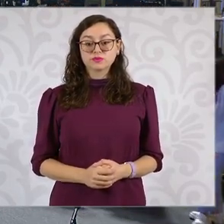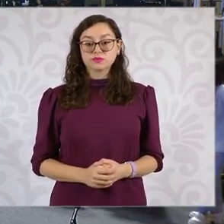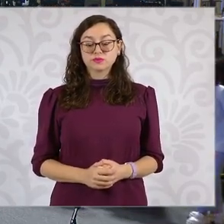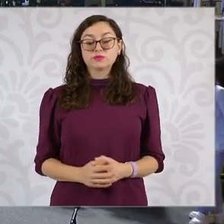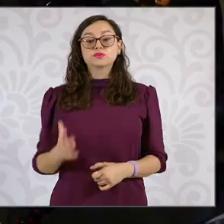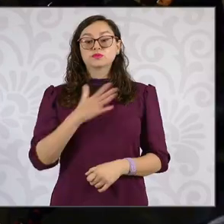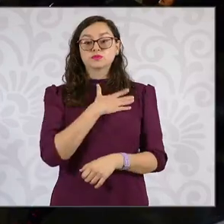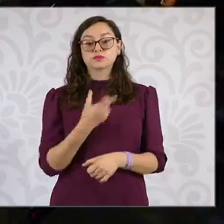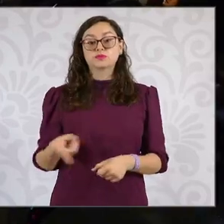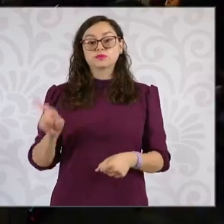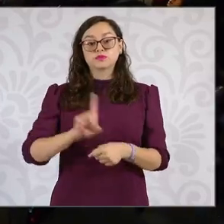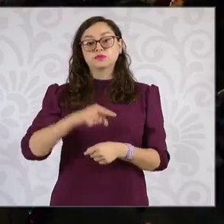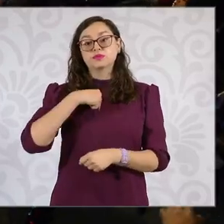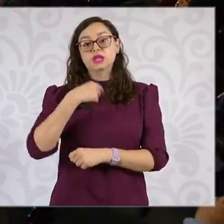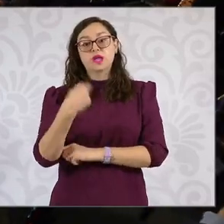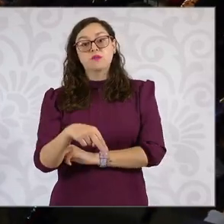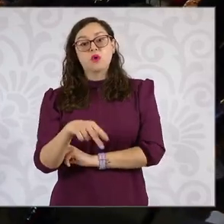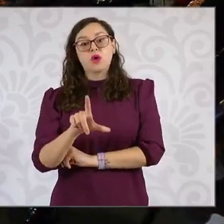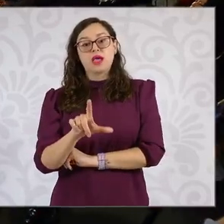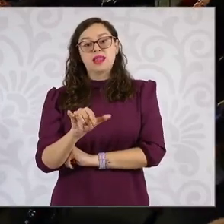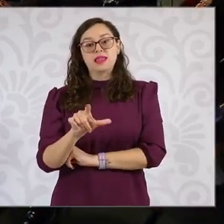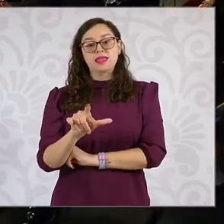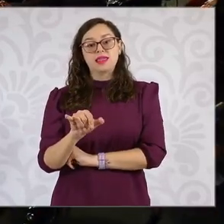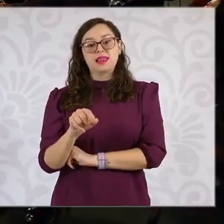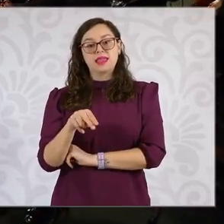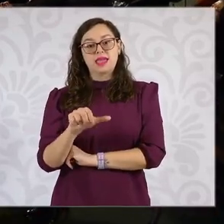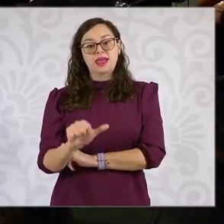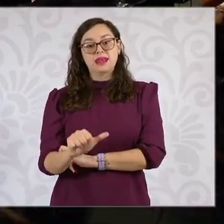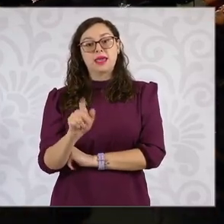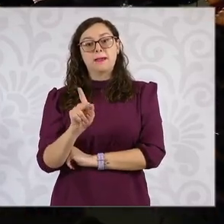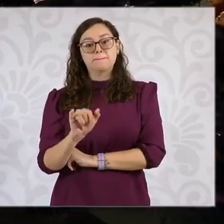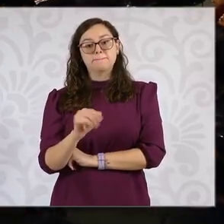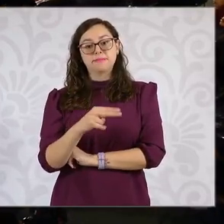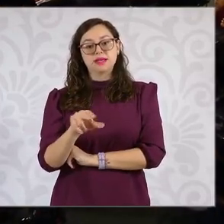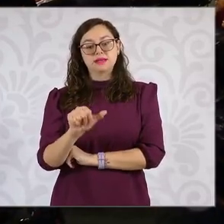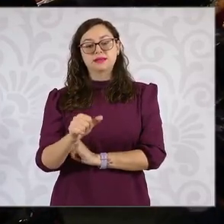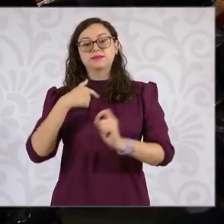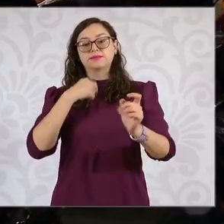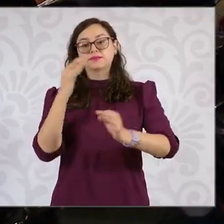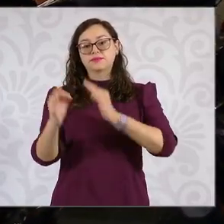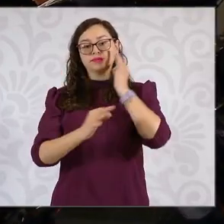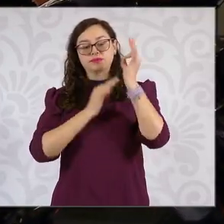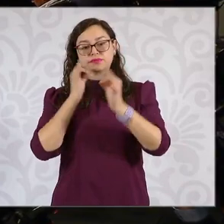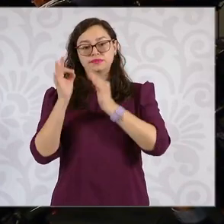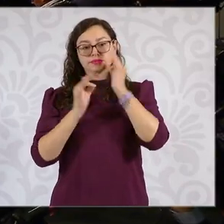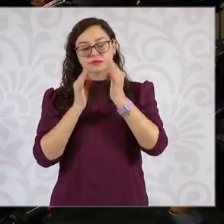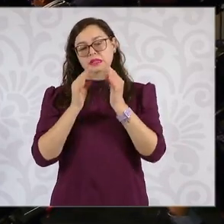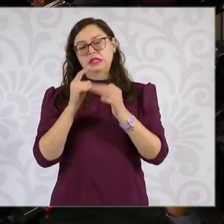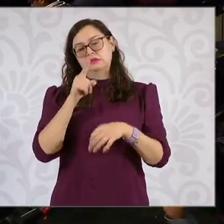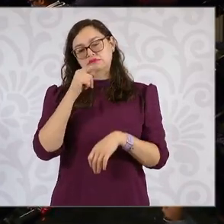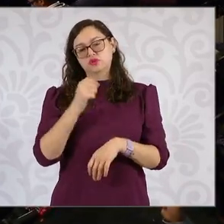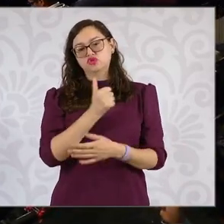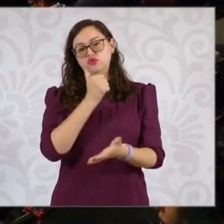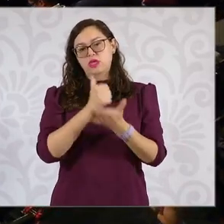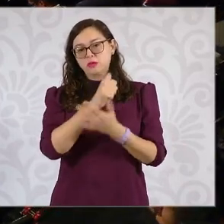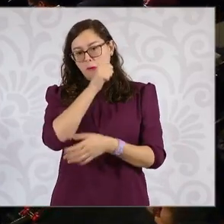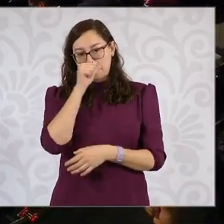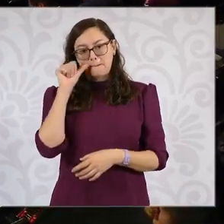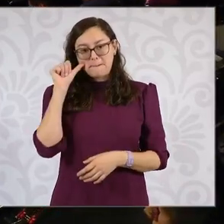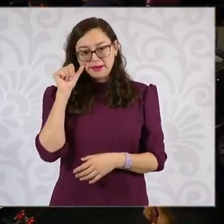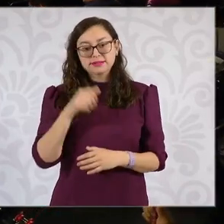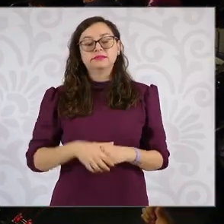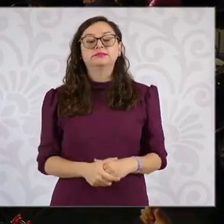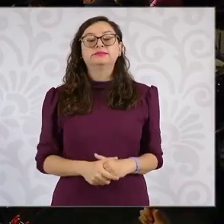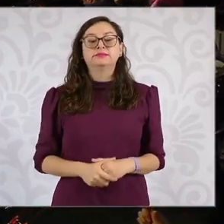Buenos días, Liliana Piña de tiempo.com.mx y Puente Libre en Ciudad Juárez. Presidente,